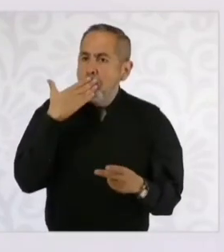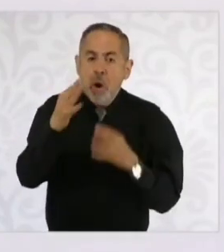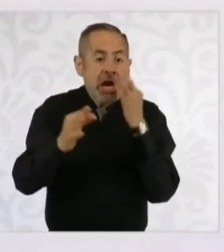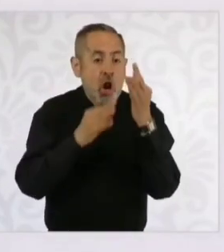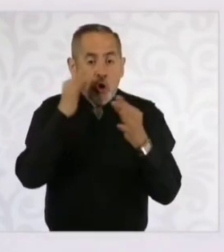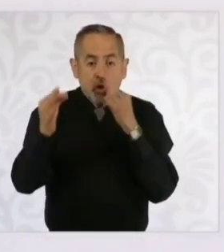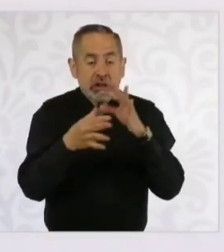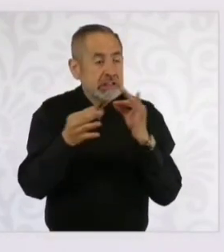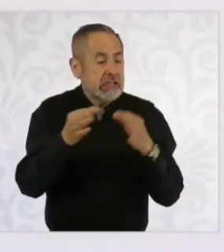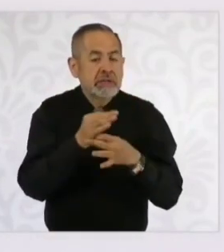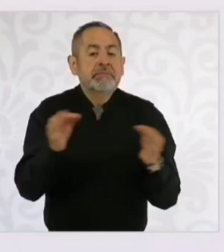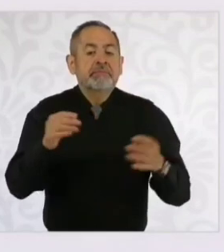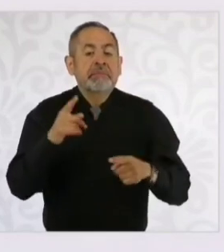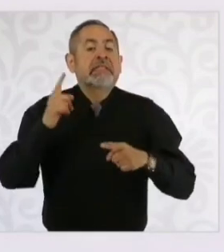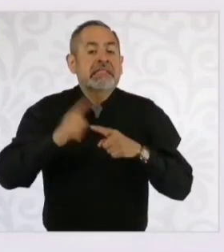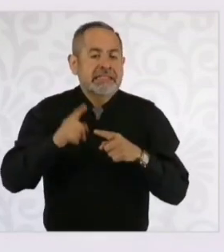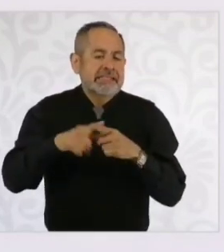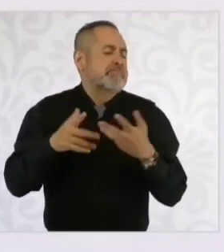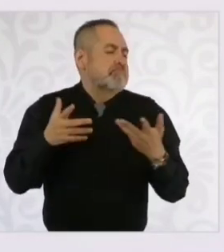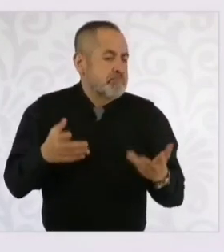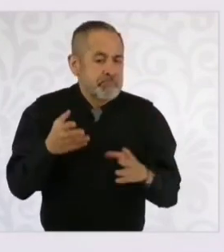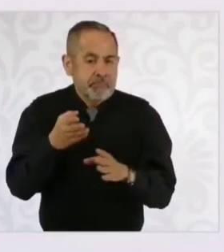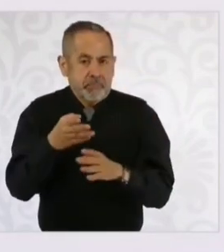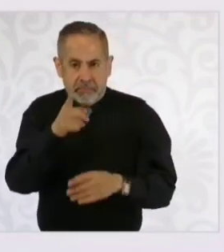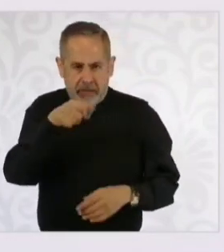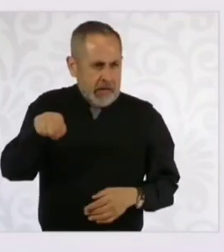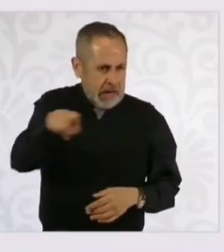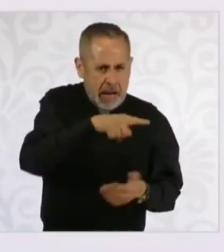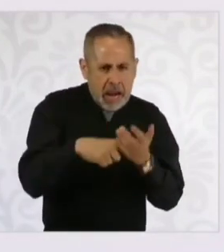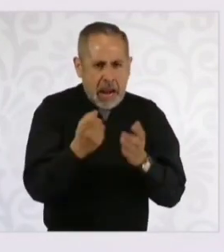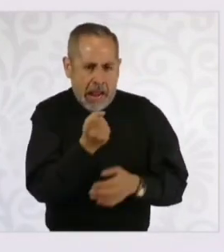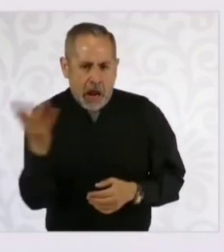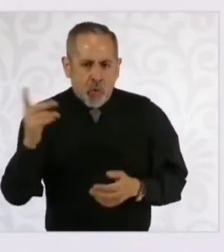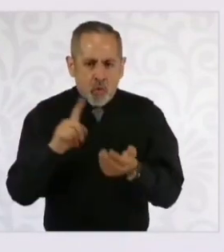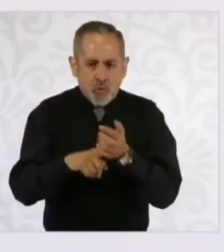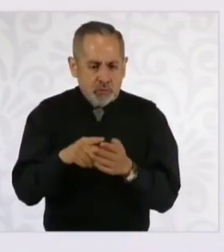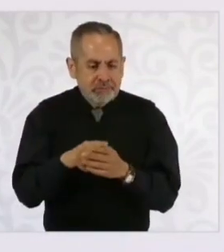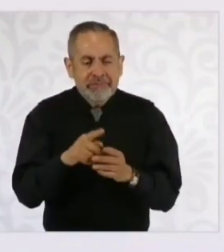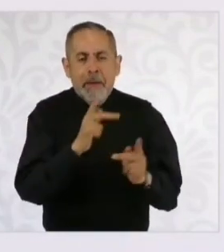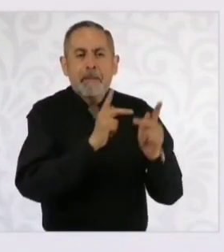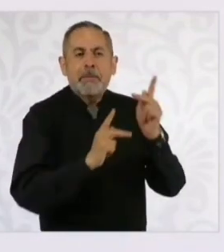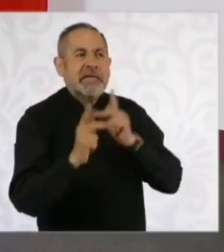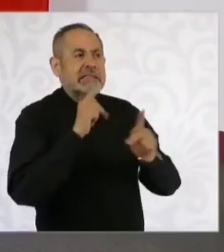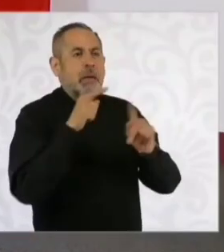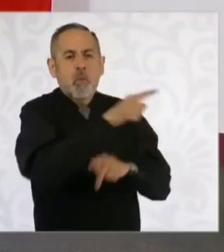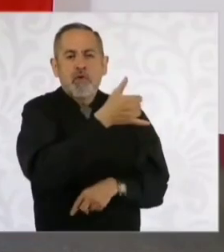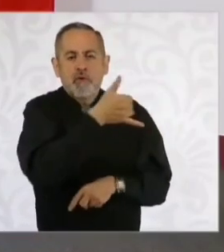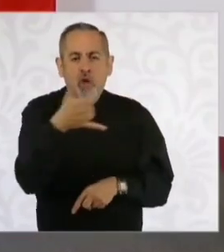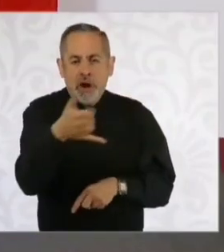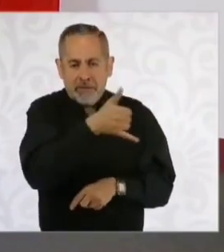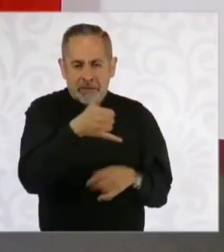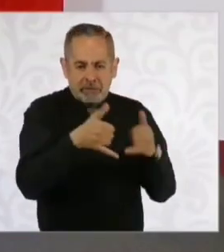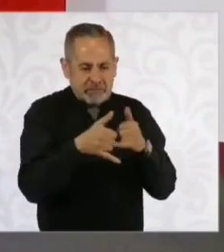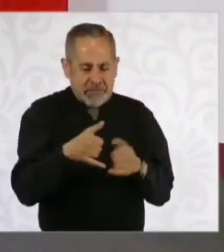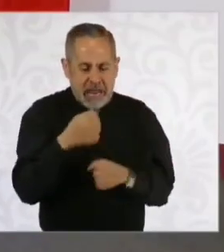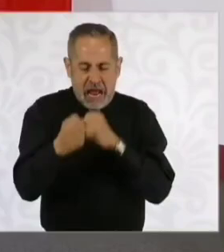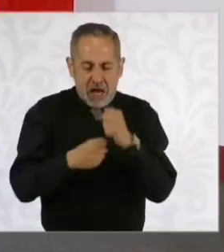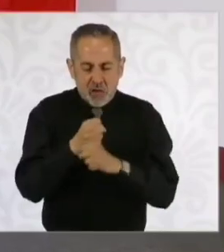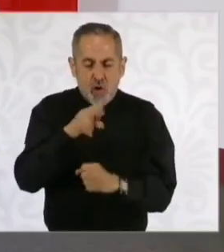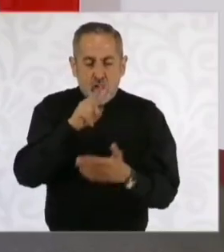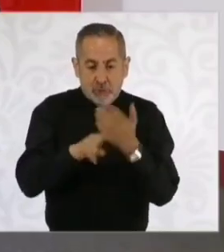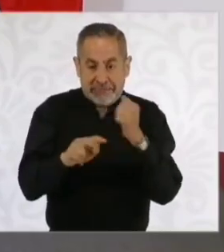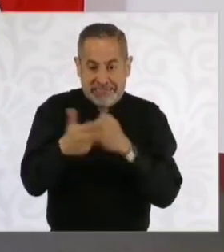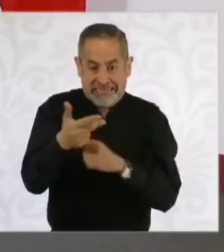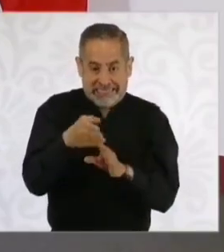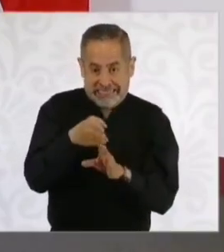es que todos aquellos que tenían o que tienen créditos del Infonavit de antes del 2013